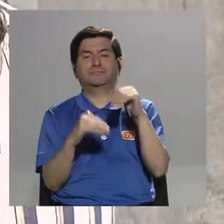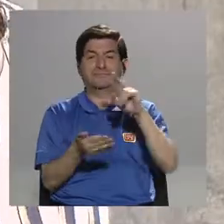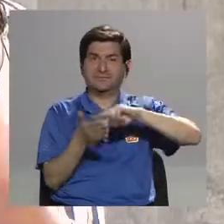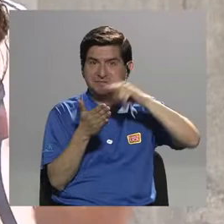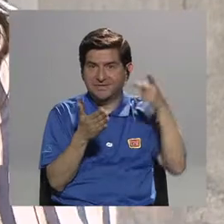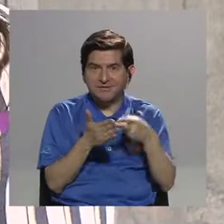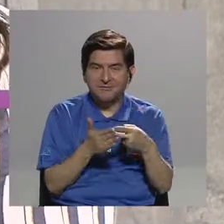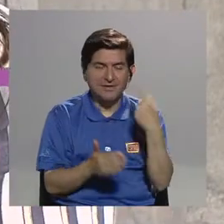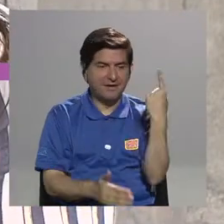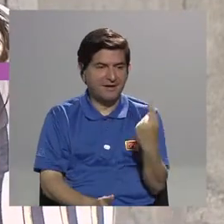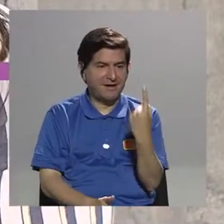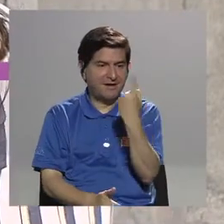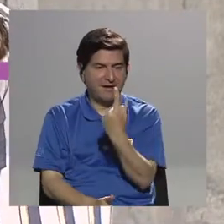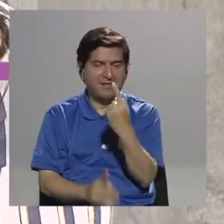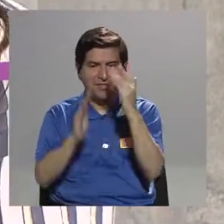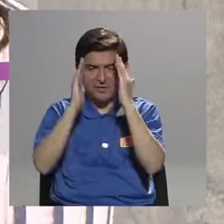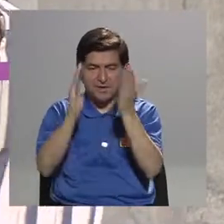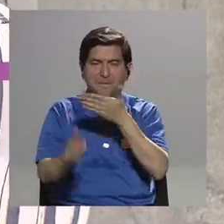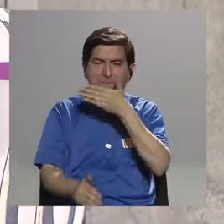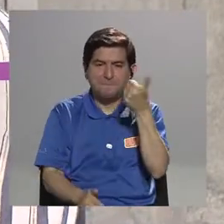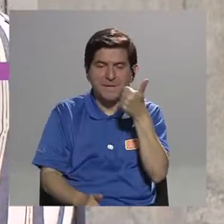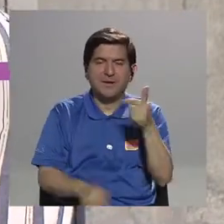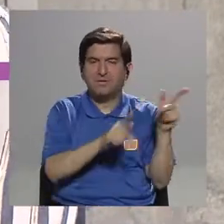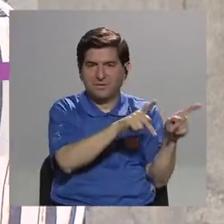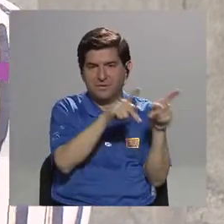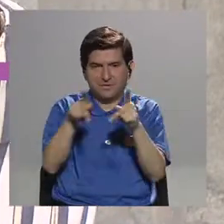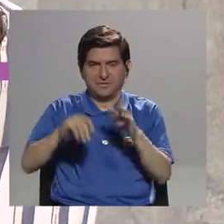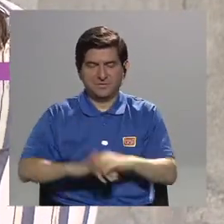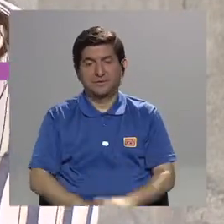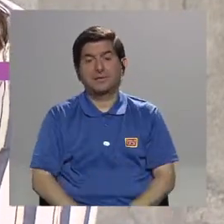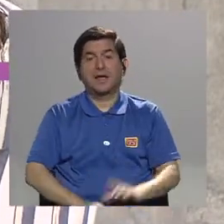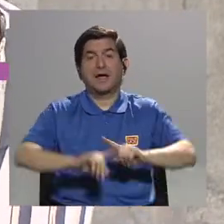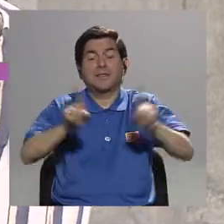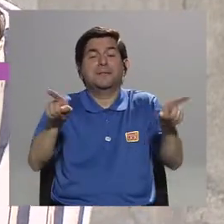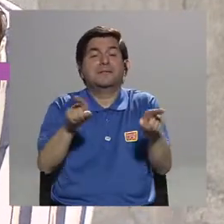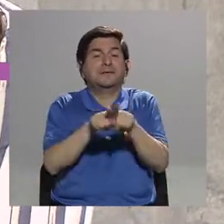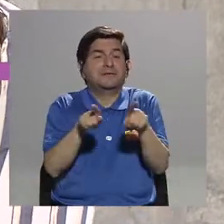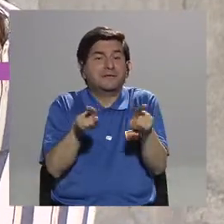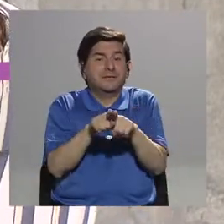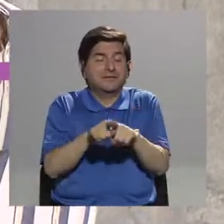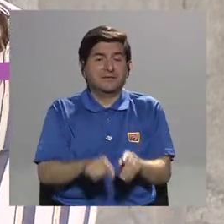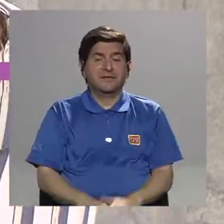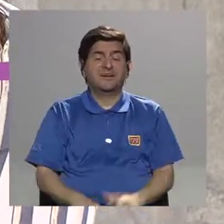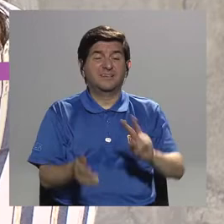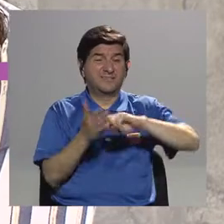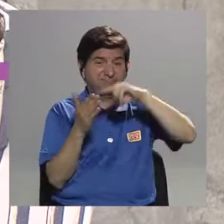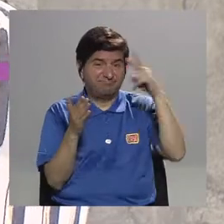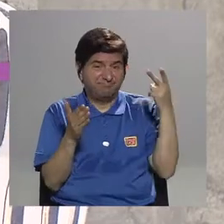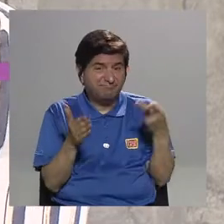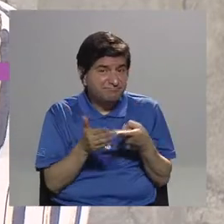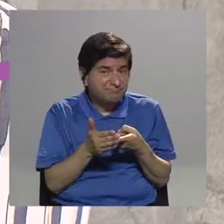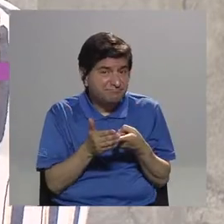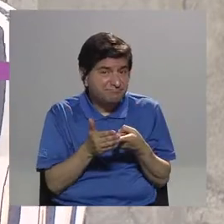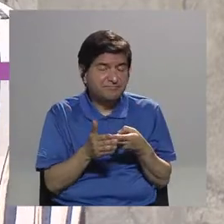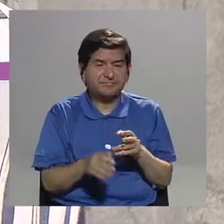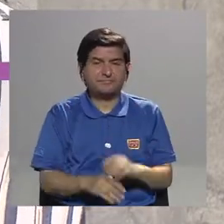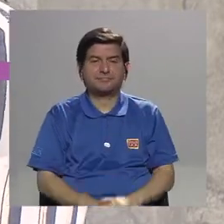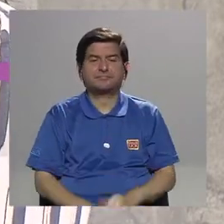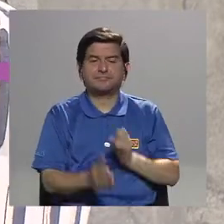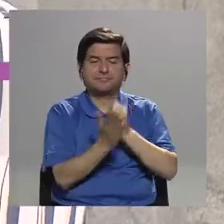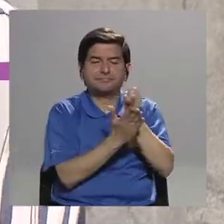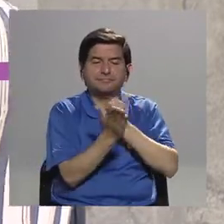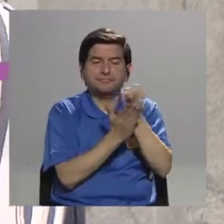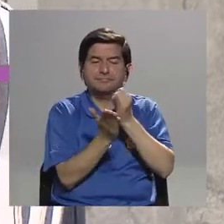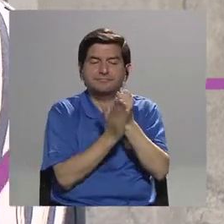atiende mucho mejor a sus pacientes, pero además eso se puede traducir en investigación, en avances